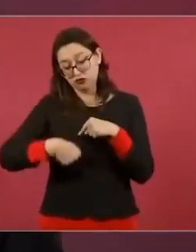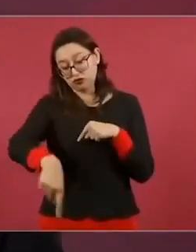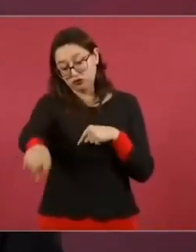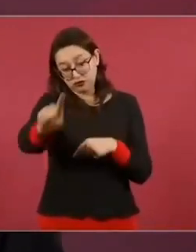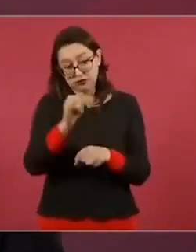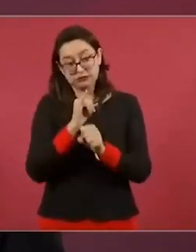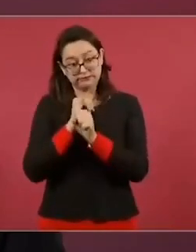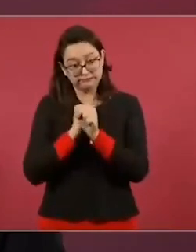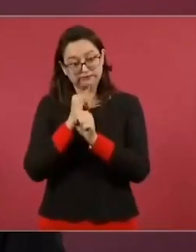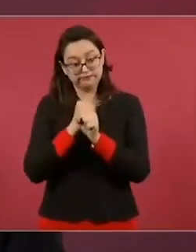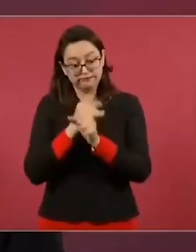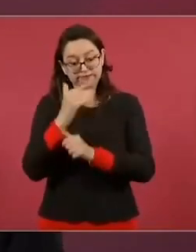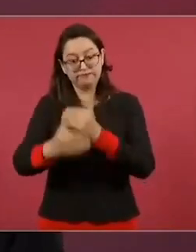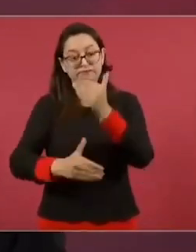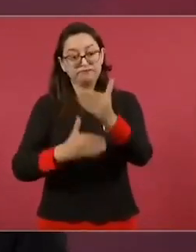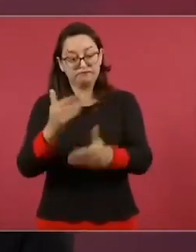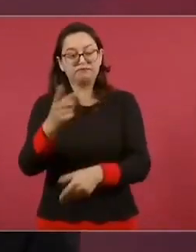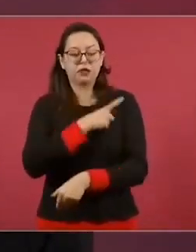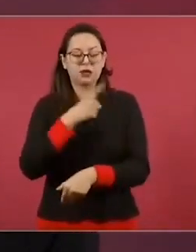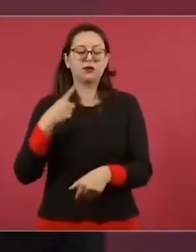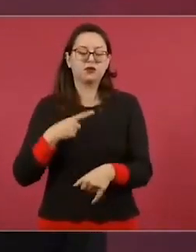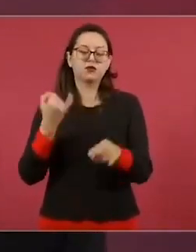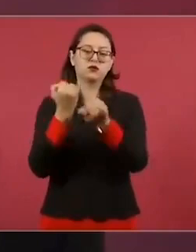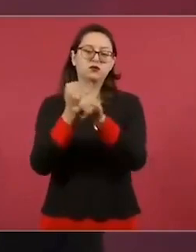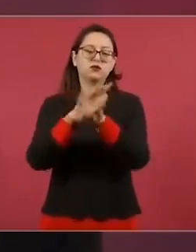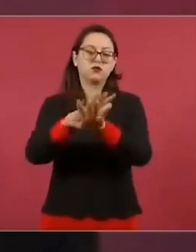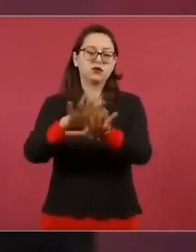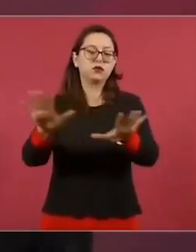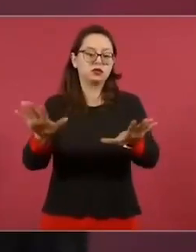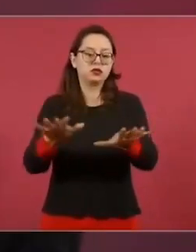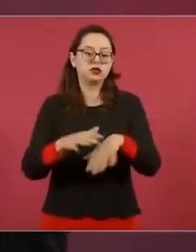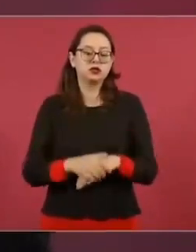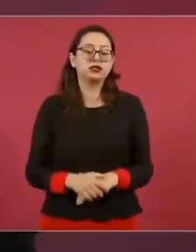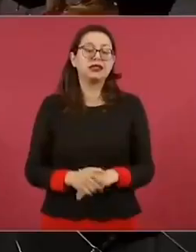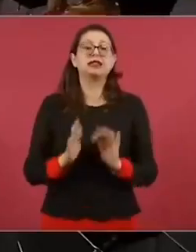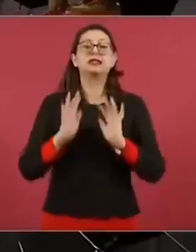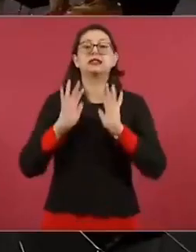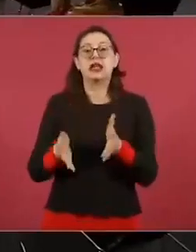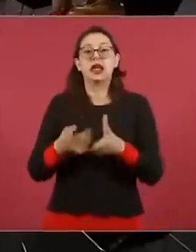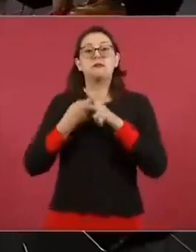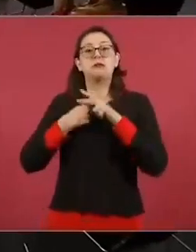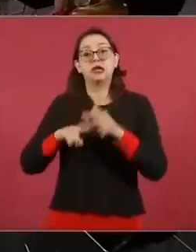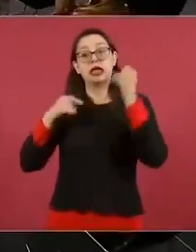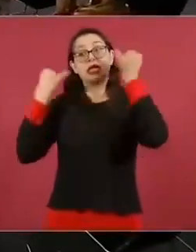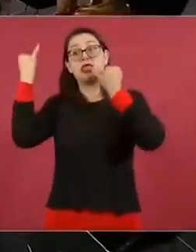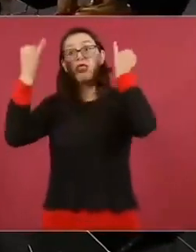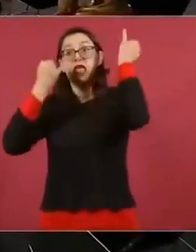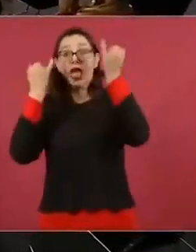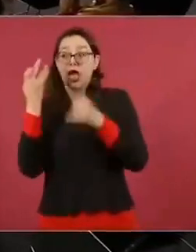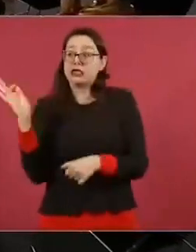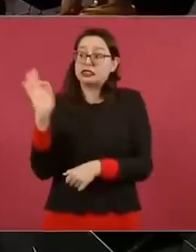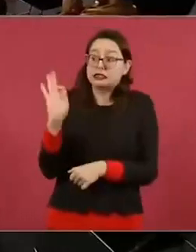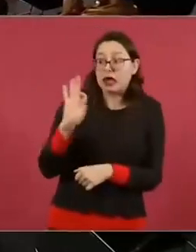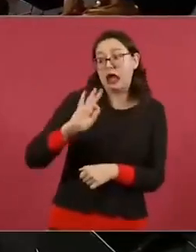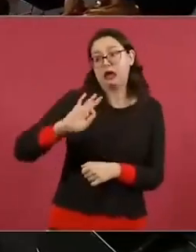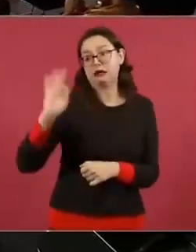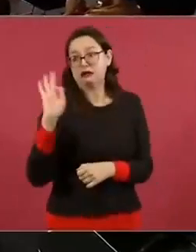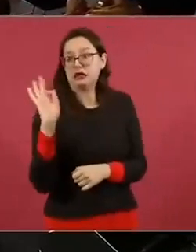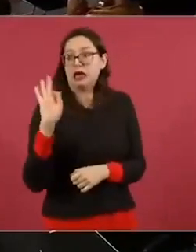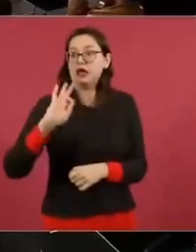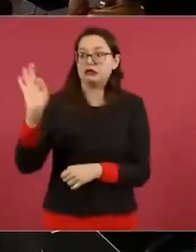información, ya hay algunas hipótesis, pero no podemos adelantar nada todavía.